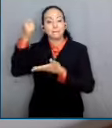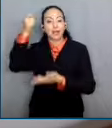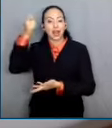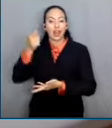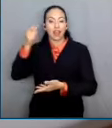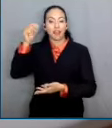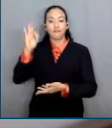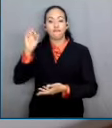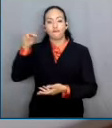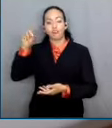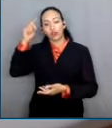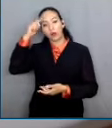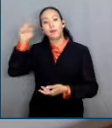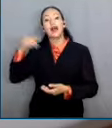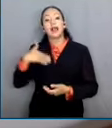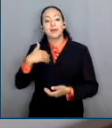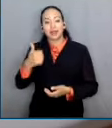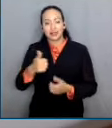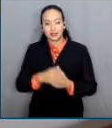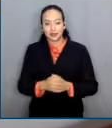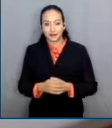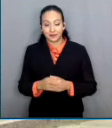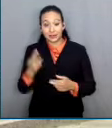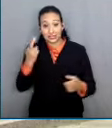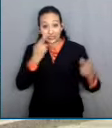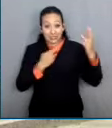embargo, advirtieron que no resuelve el problema de fondo.